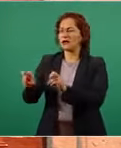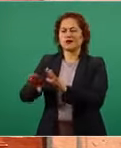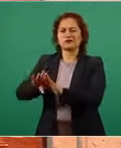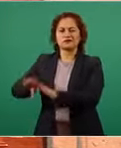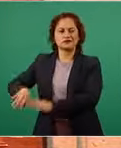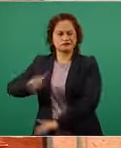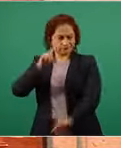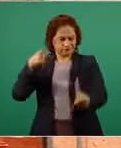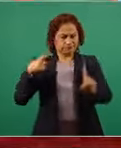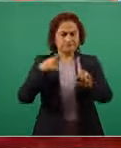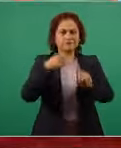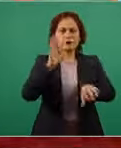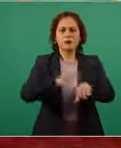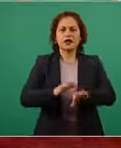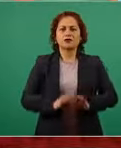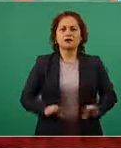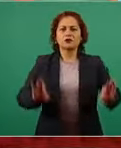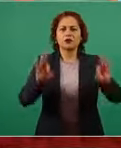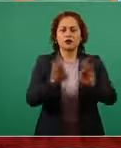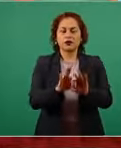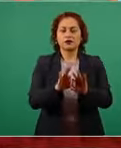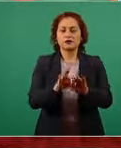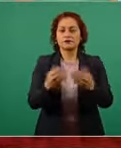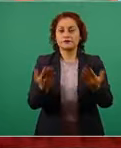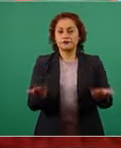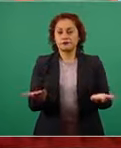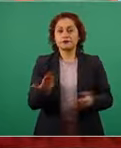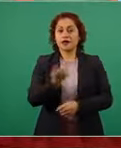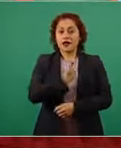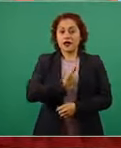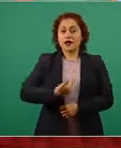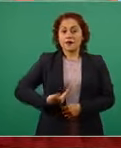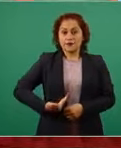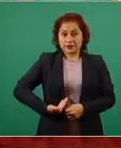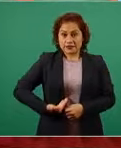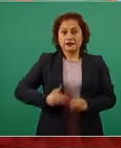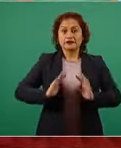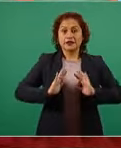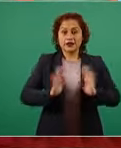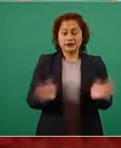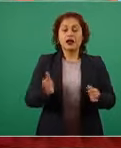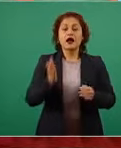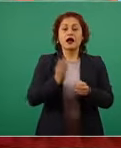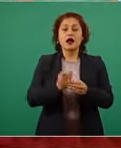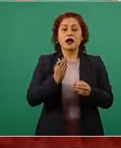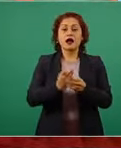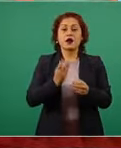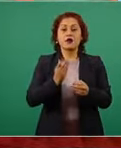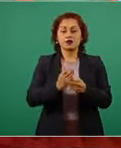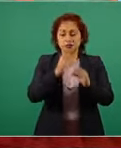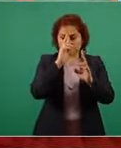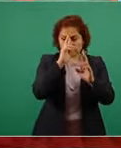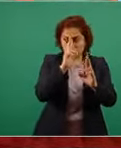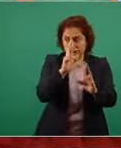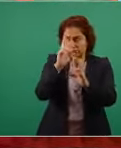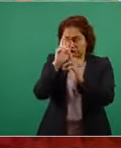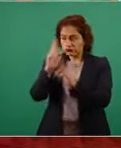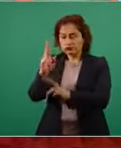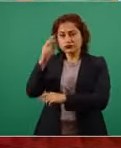Ya en la presidencia son muchas las muestras de respeto al sufragio y casi